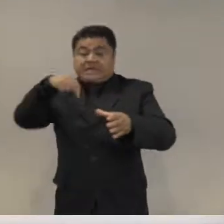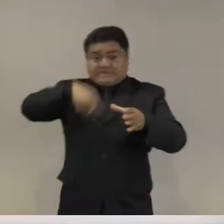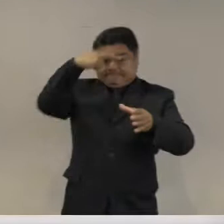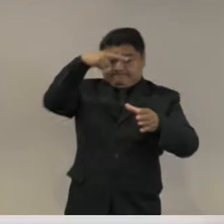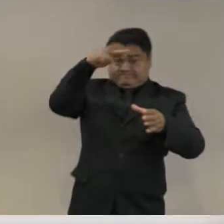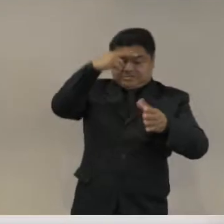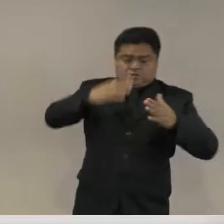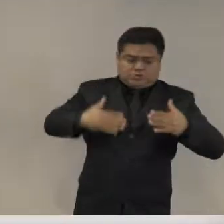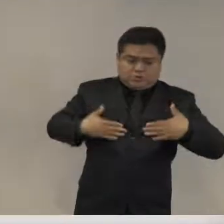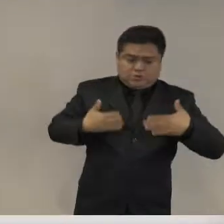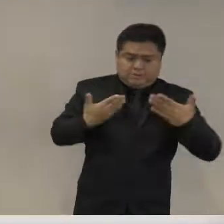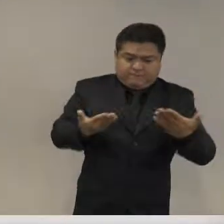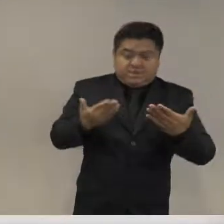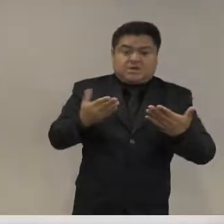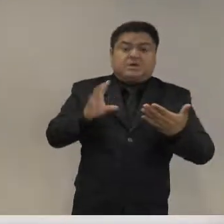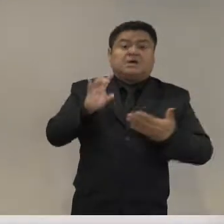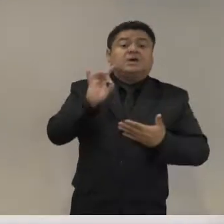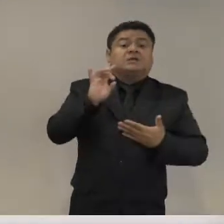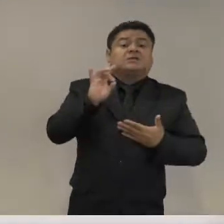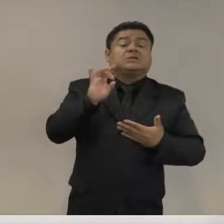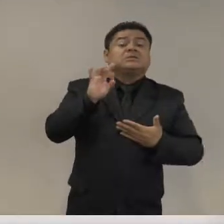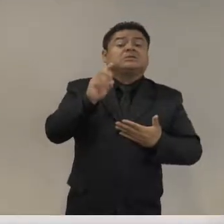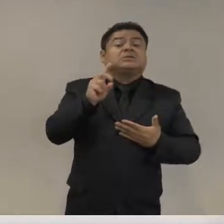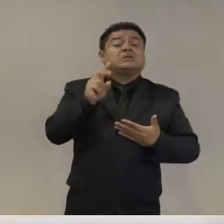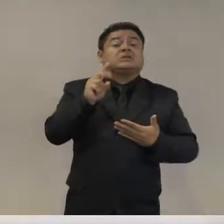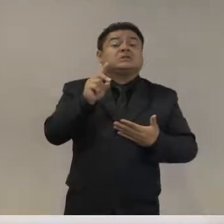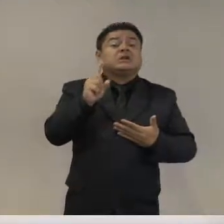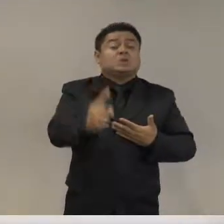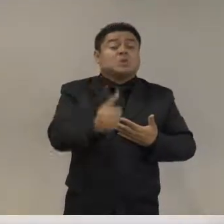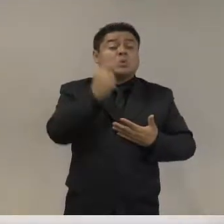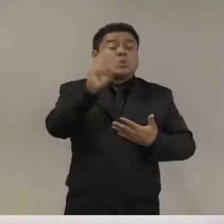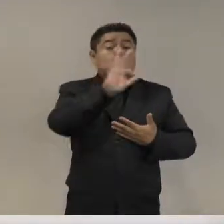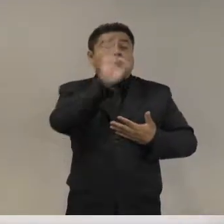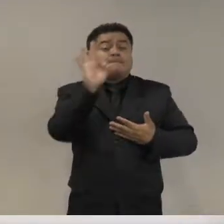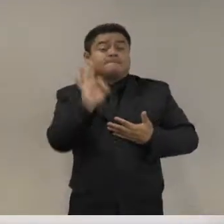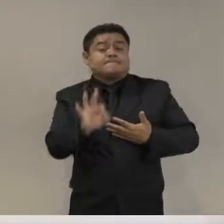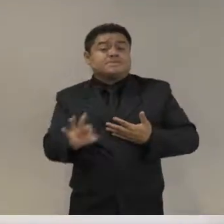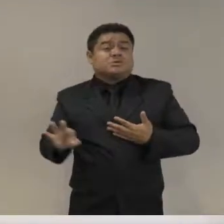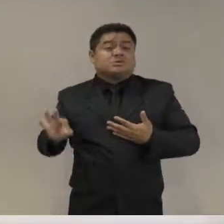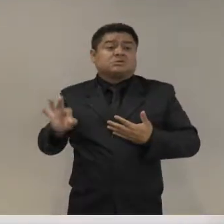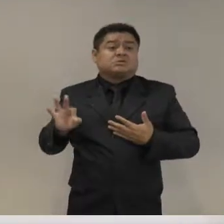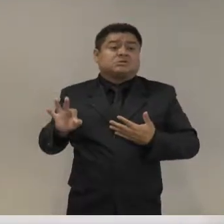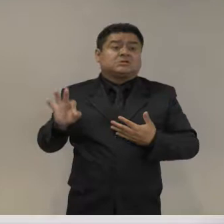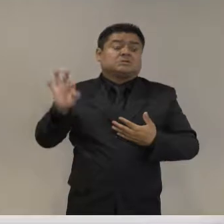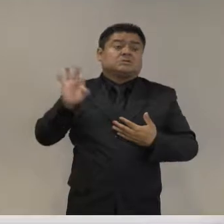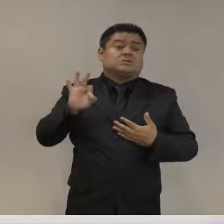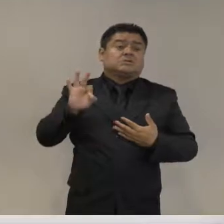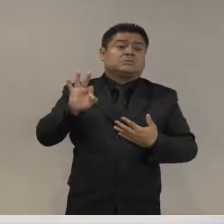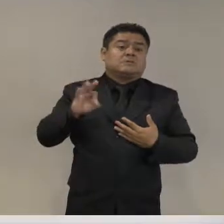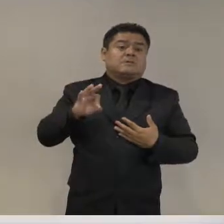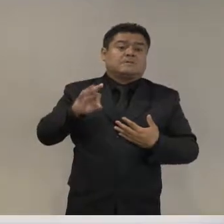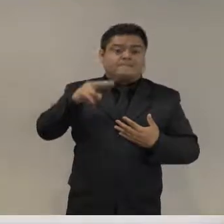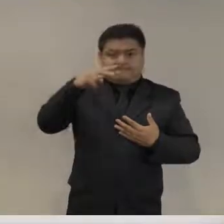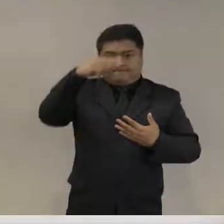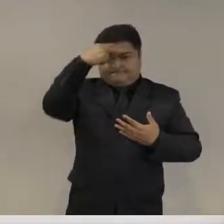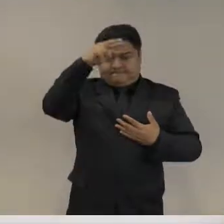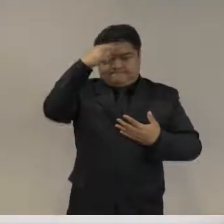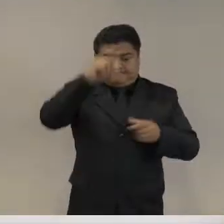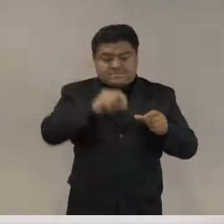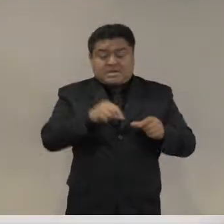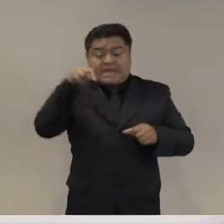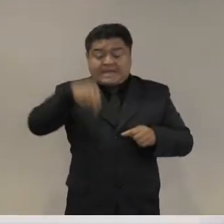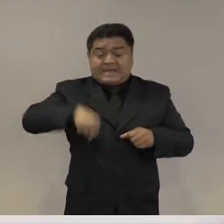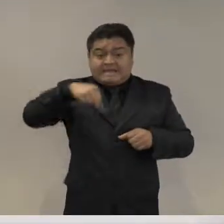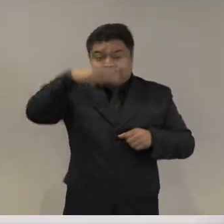con una brecha de 31 puntos porcentuales en esa encuesta, está en su propia categoría. Es el país donde más